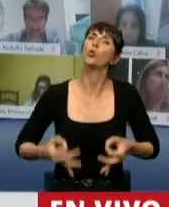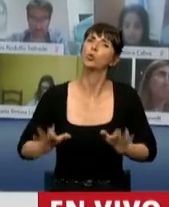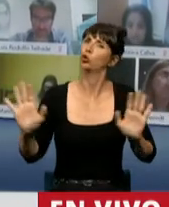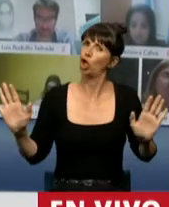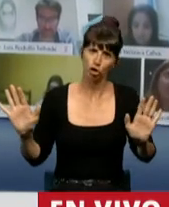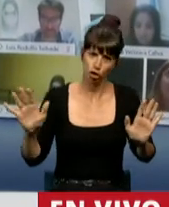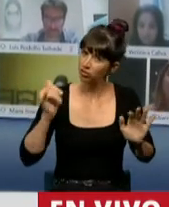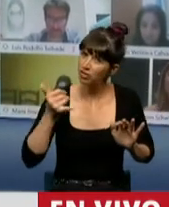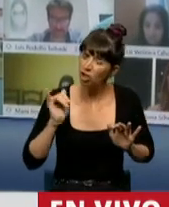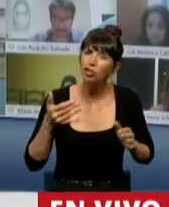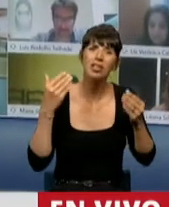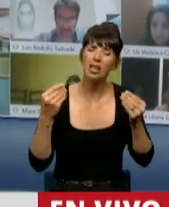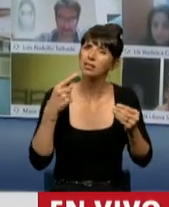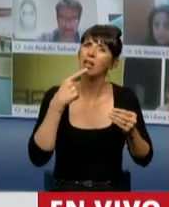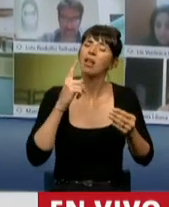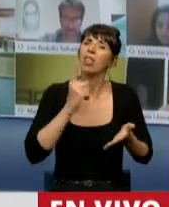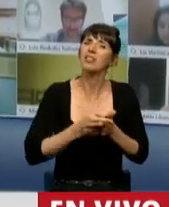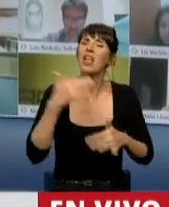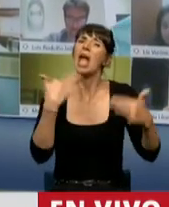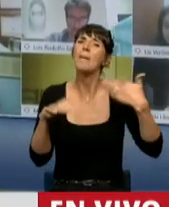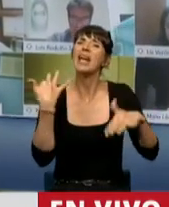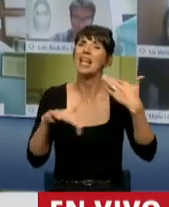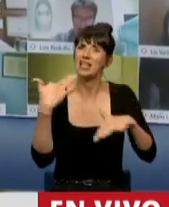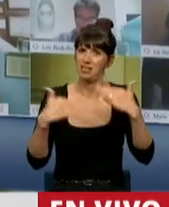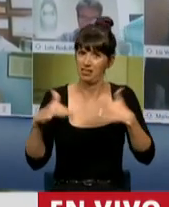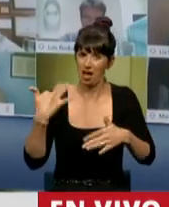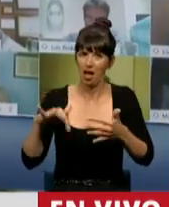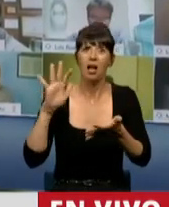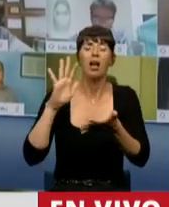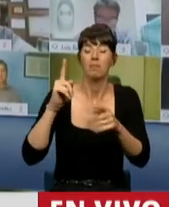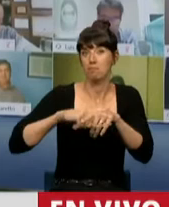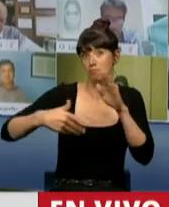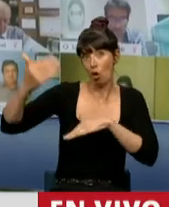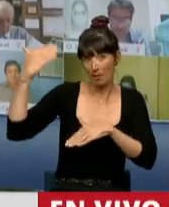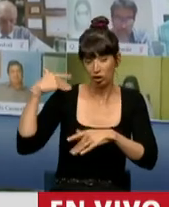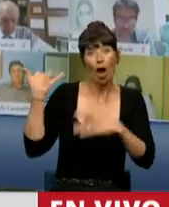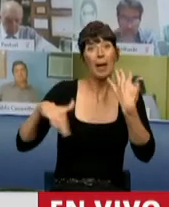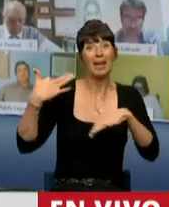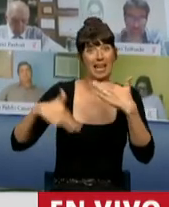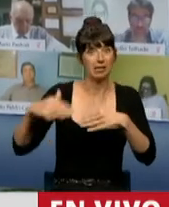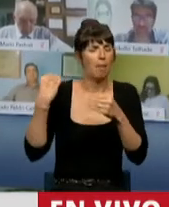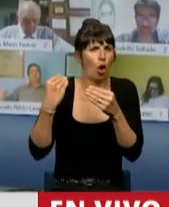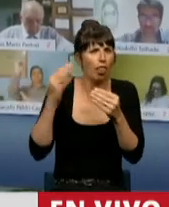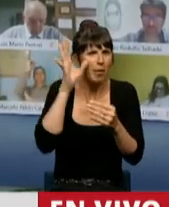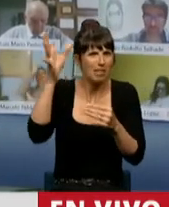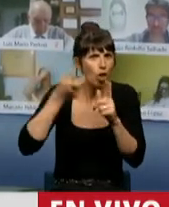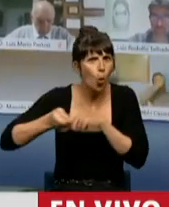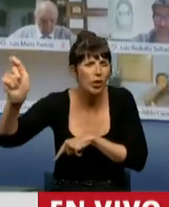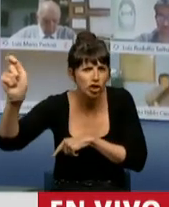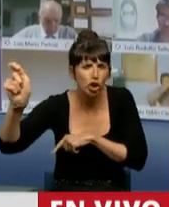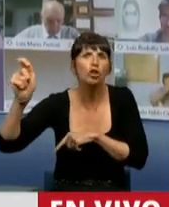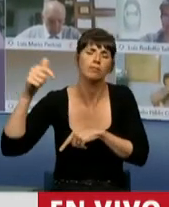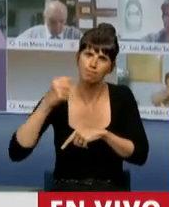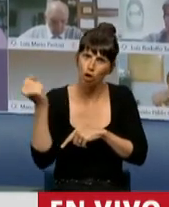Declarar la emergencia previsional de litigiosidad en su momento fue importante. Fue importante para el